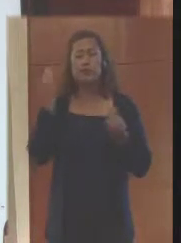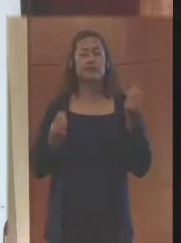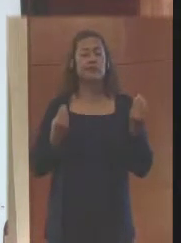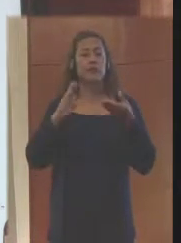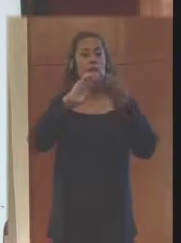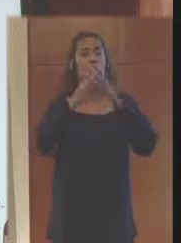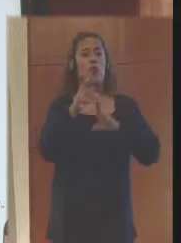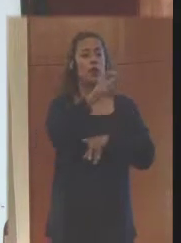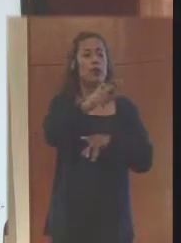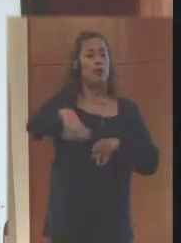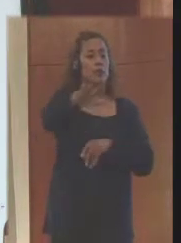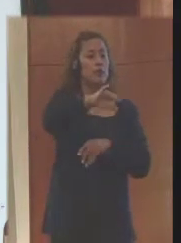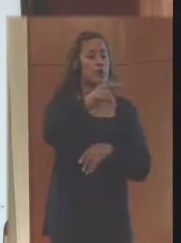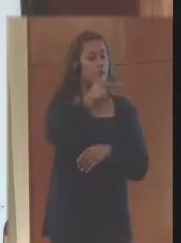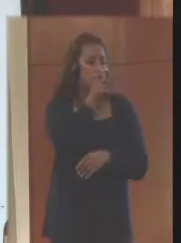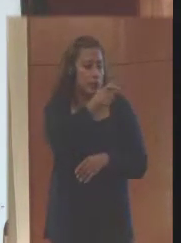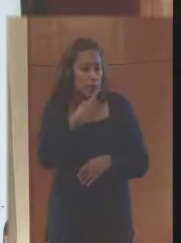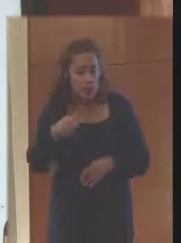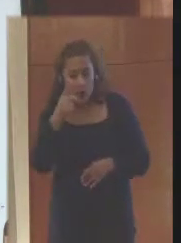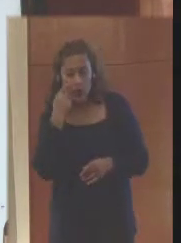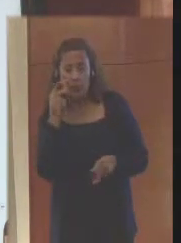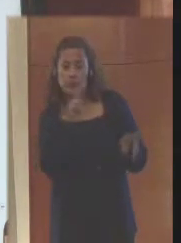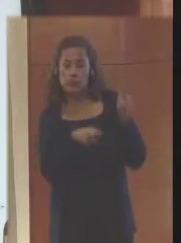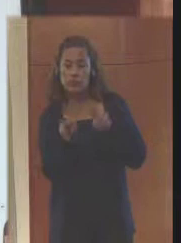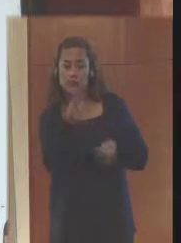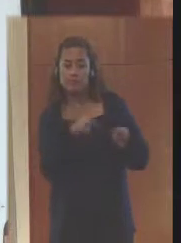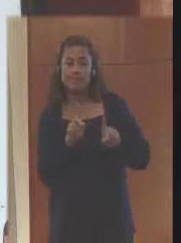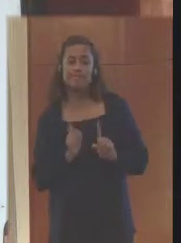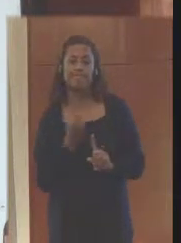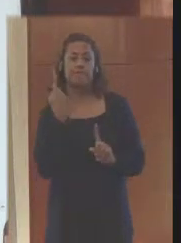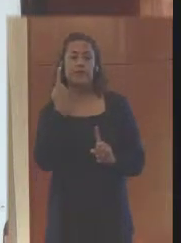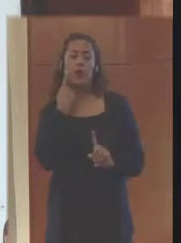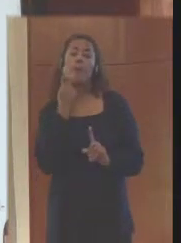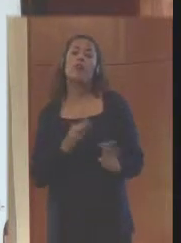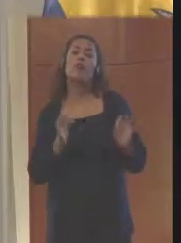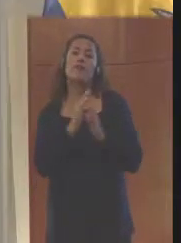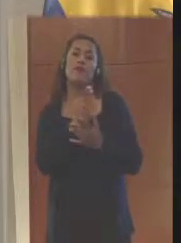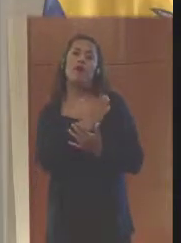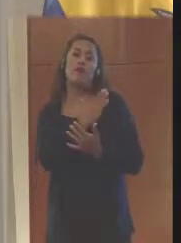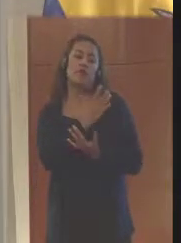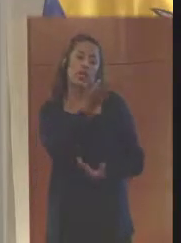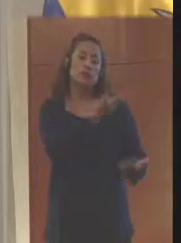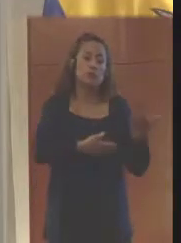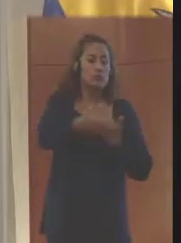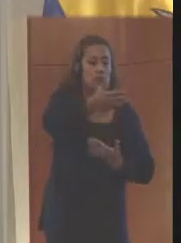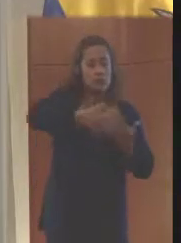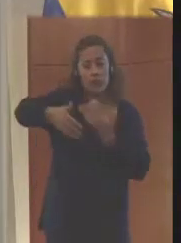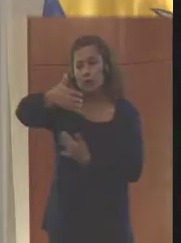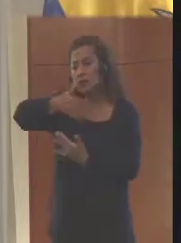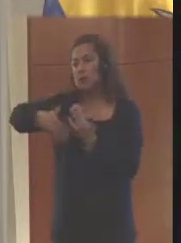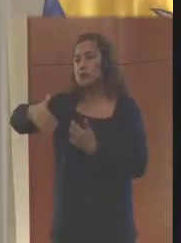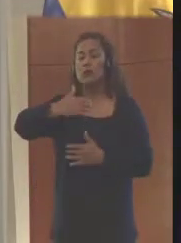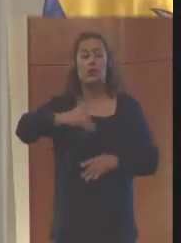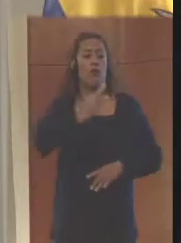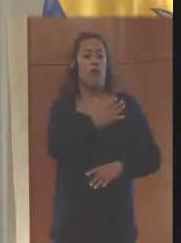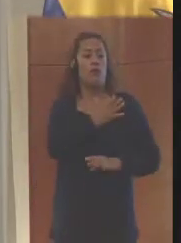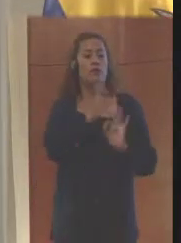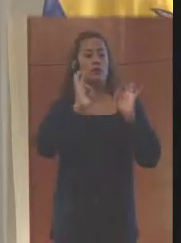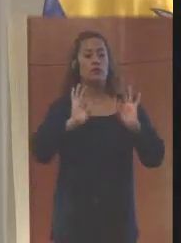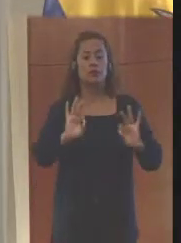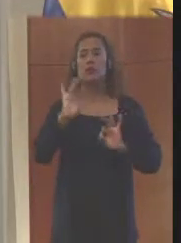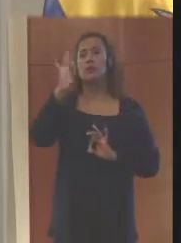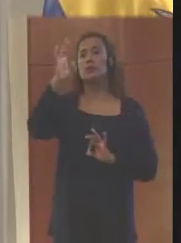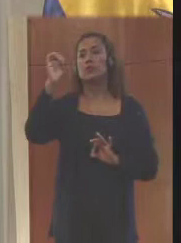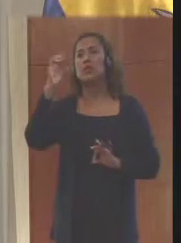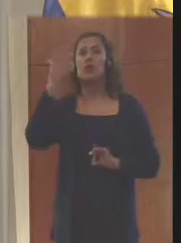con qué actores vamos a intervenirlas, lo más importante aquí es la confianza. Estas entidades tienen alrededor de